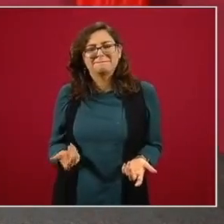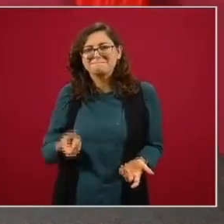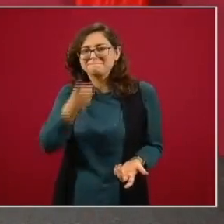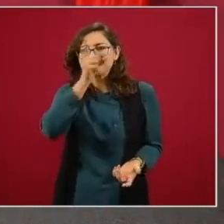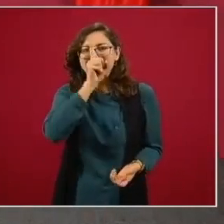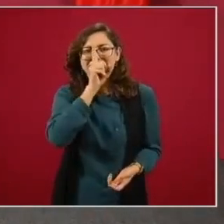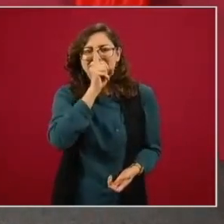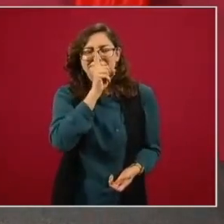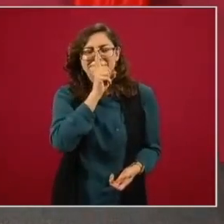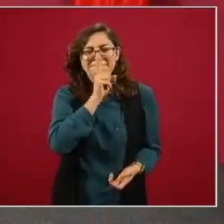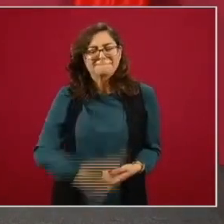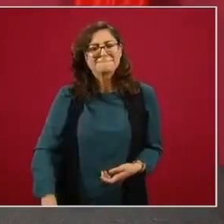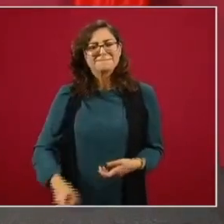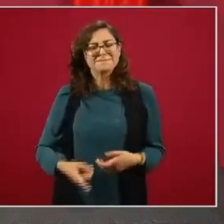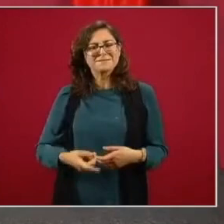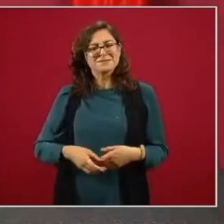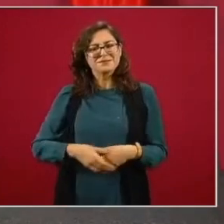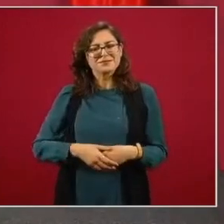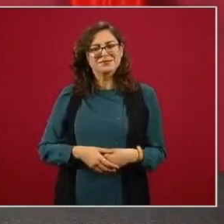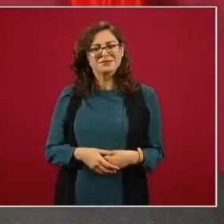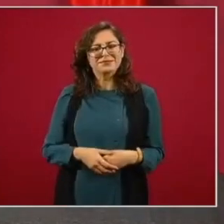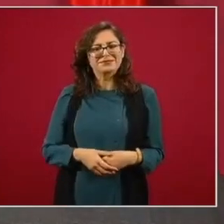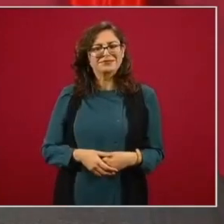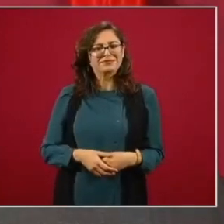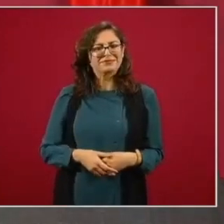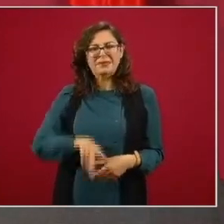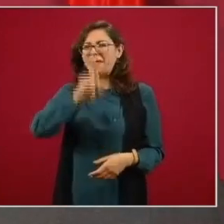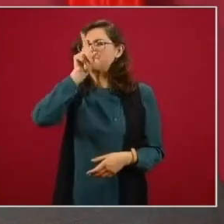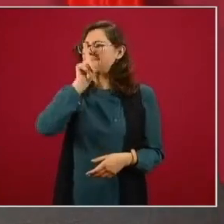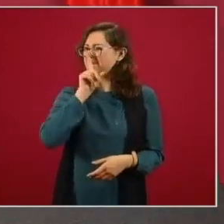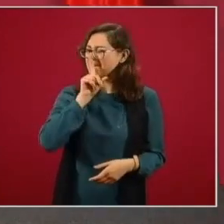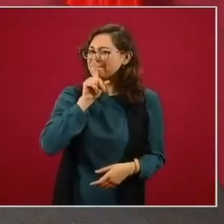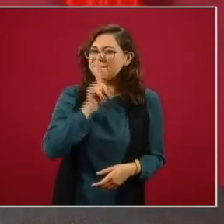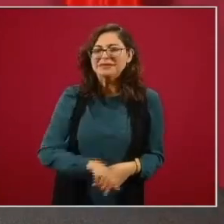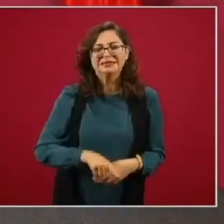mentira una gran mentira